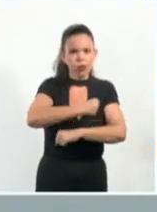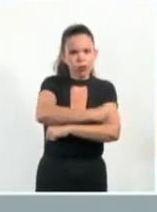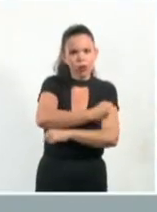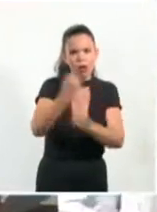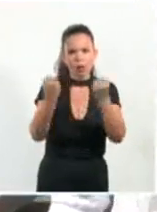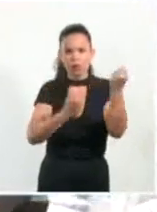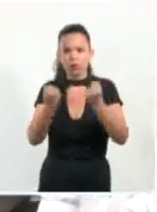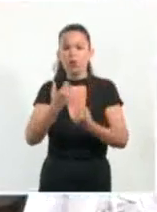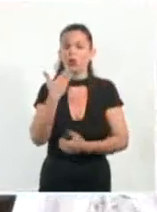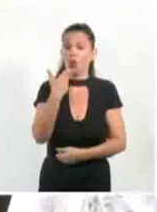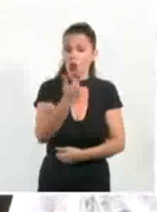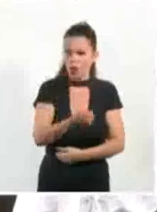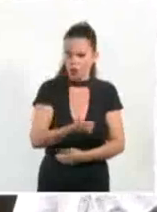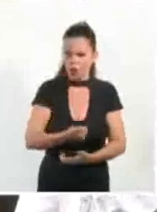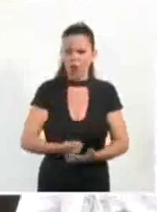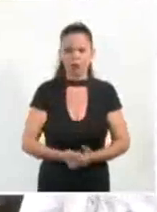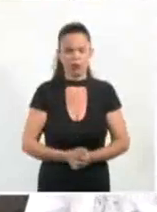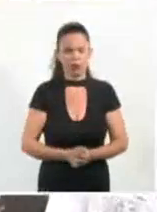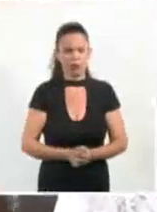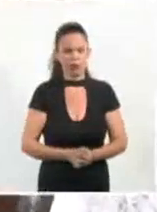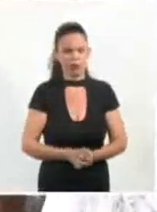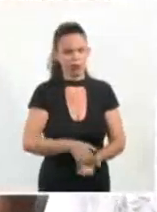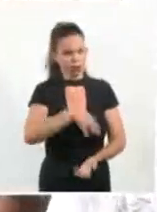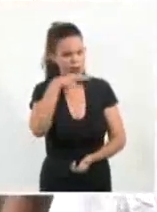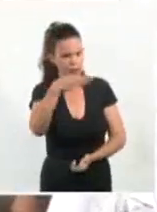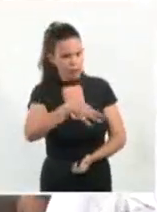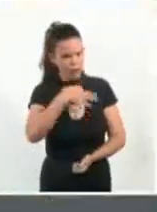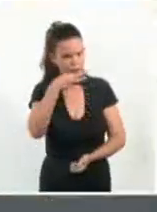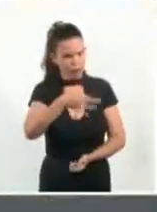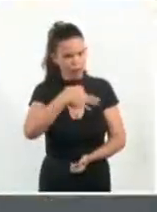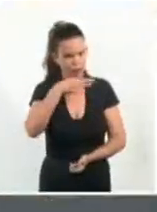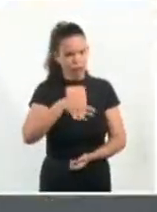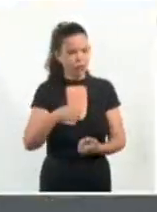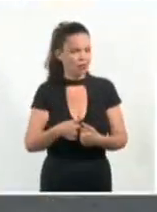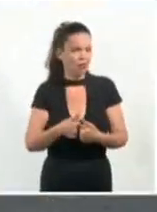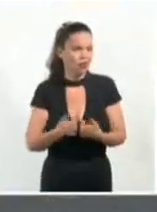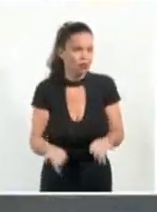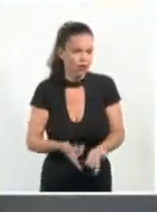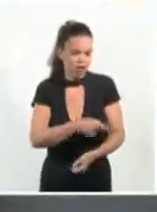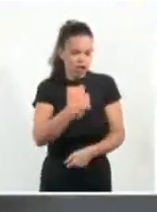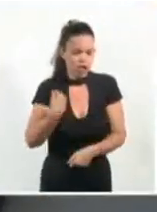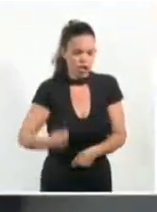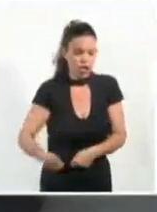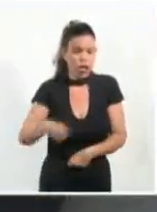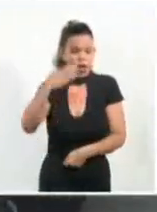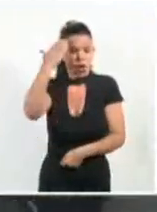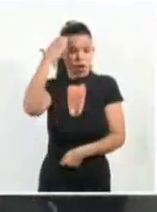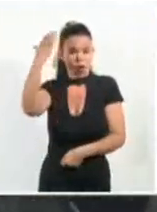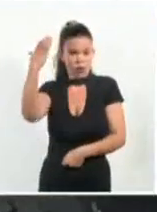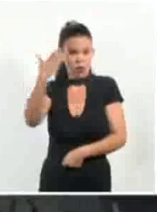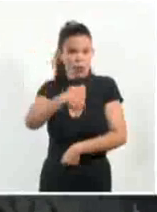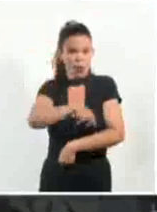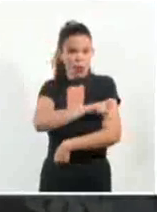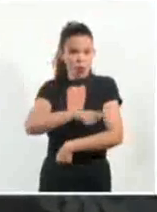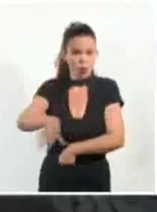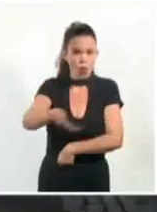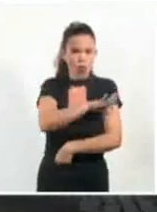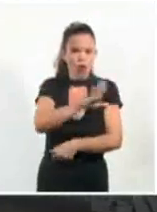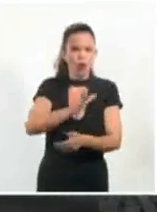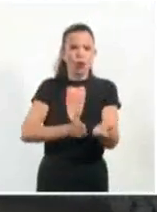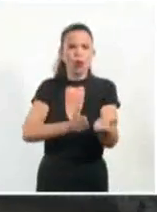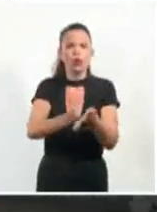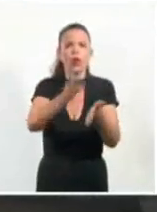ceremonia se dio a conocer además que la república popular china su gobierno y pueblo preparan